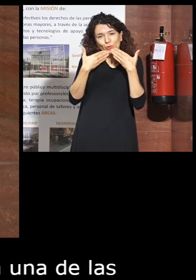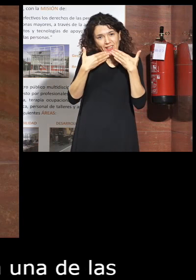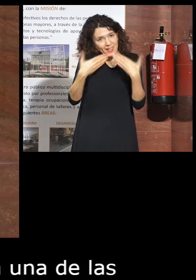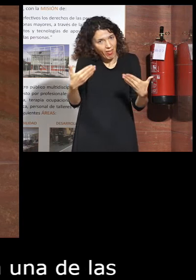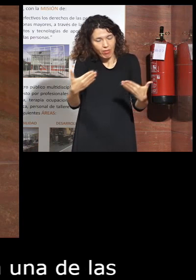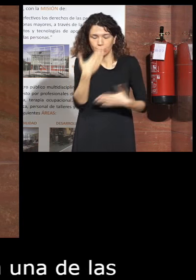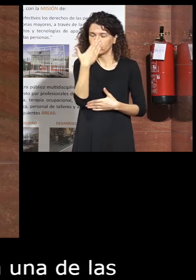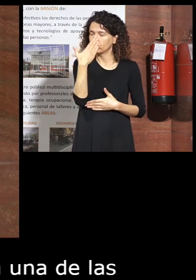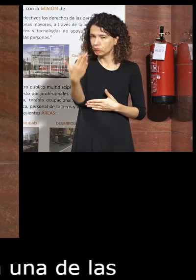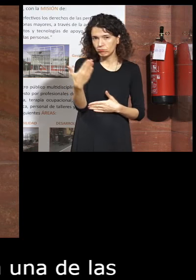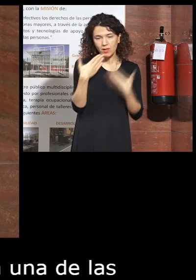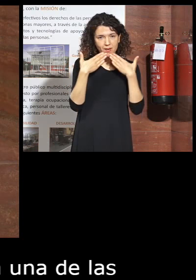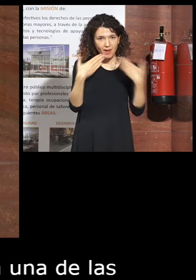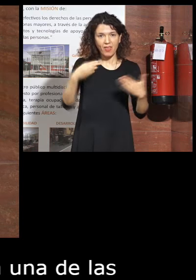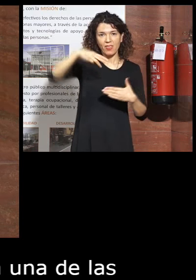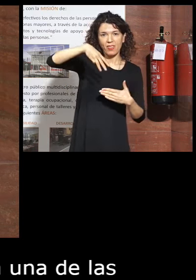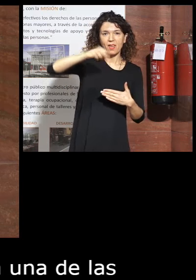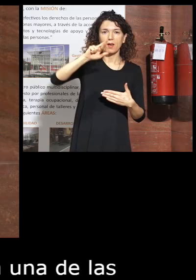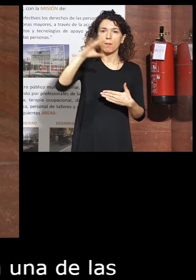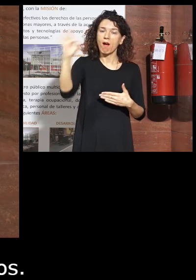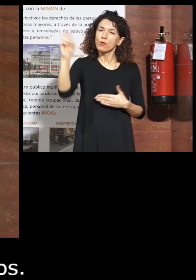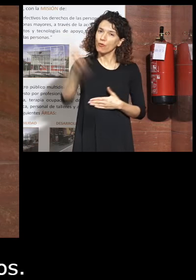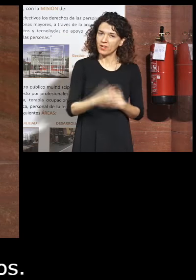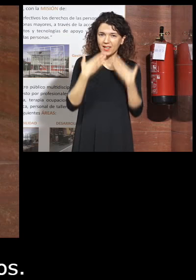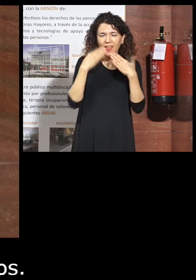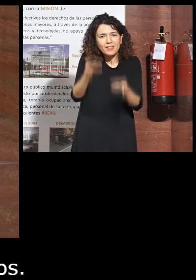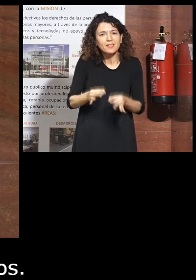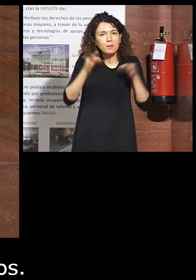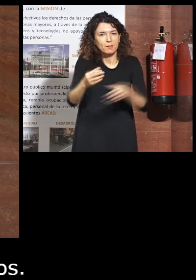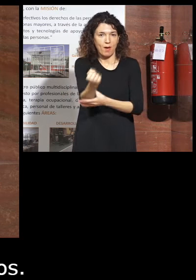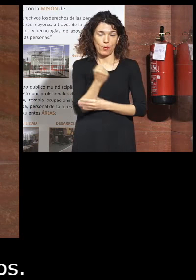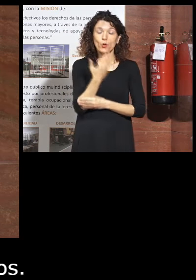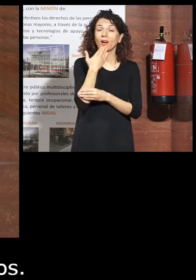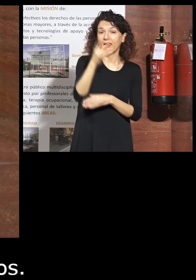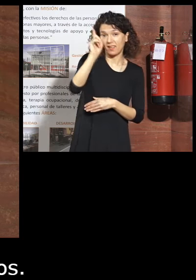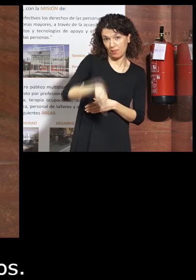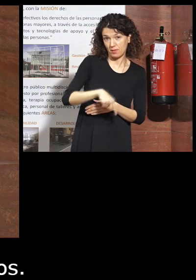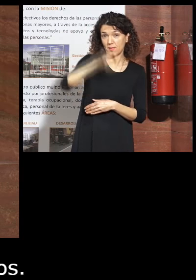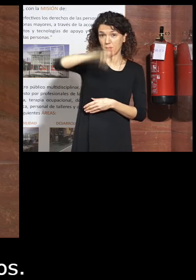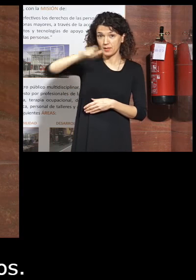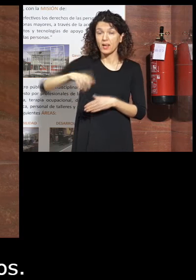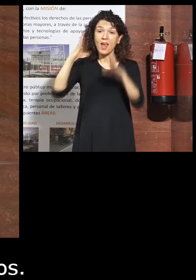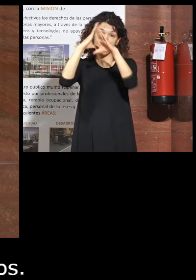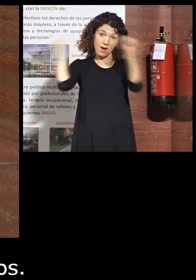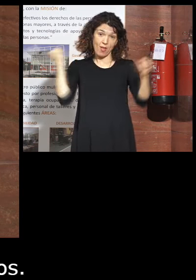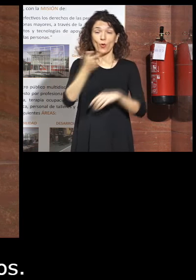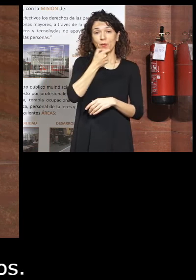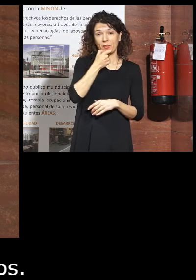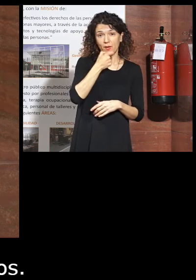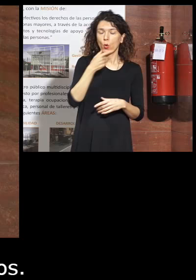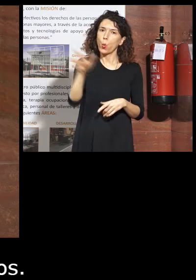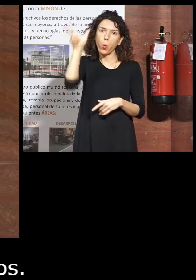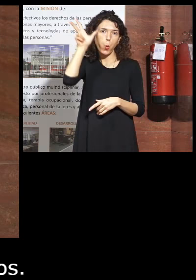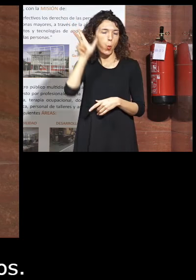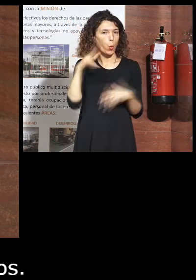sinceramente, Mario, el que estés aquí. Agradecer, como no, a la presencia del emblazador de IMSS, el grupo